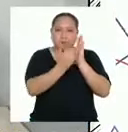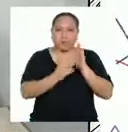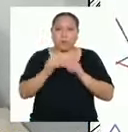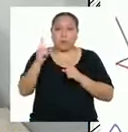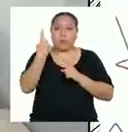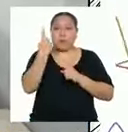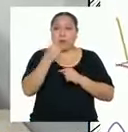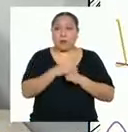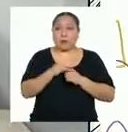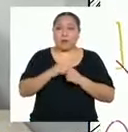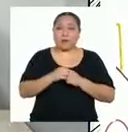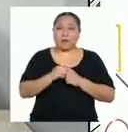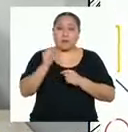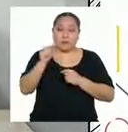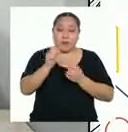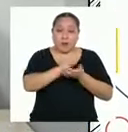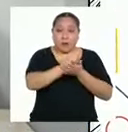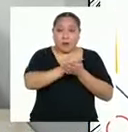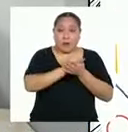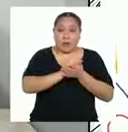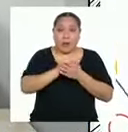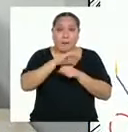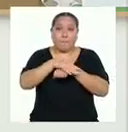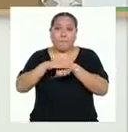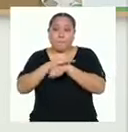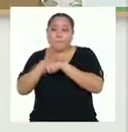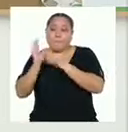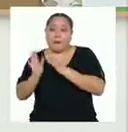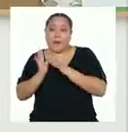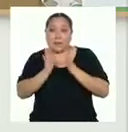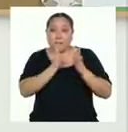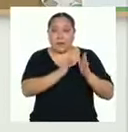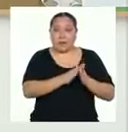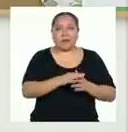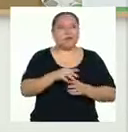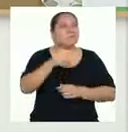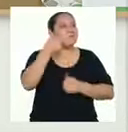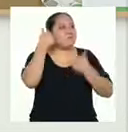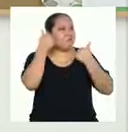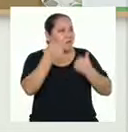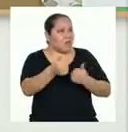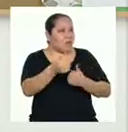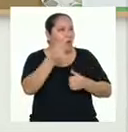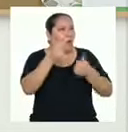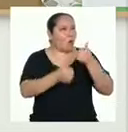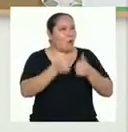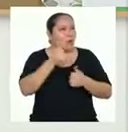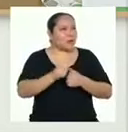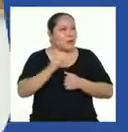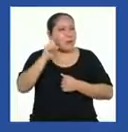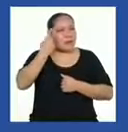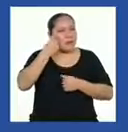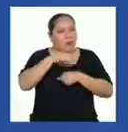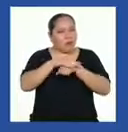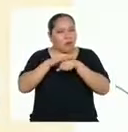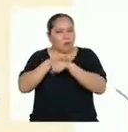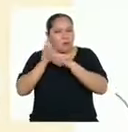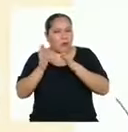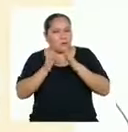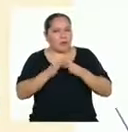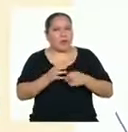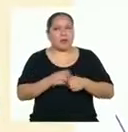para llegar a nuestro borrador fue la planificación. ¡Muy bien! ¿Cuál es el primer paso al momento de planificar?